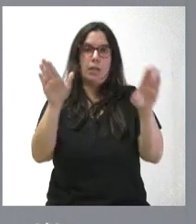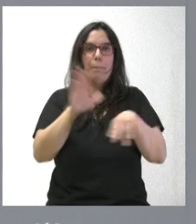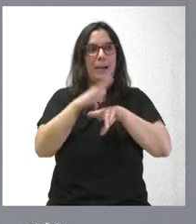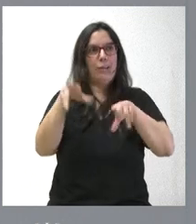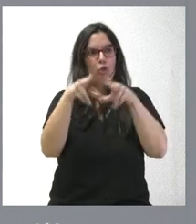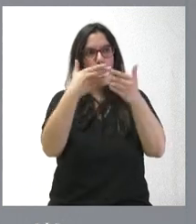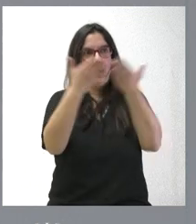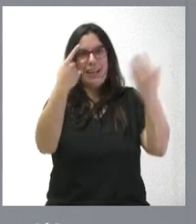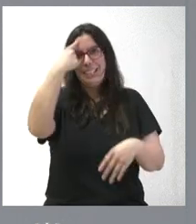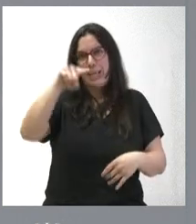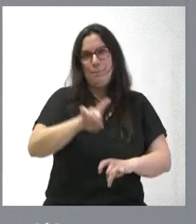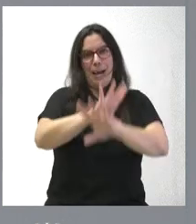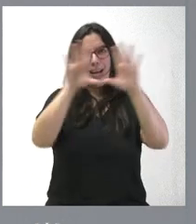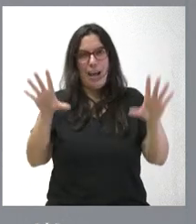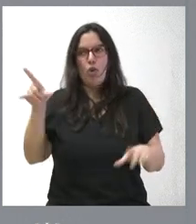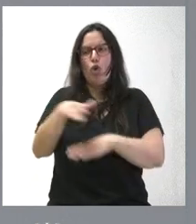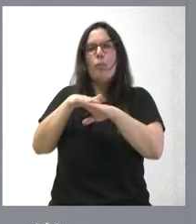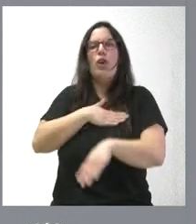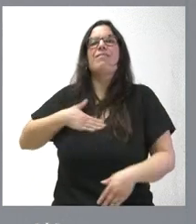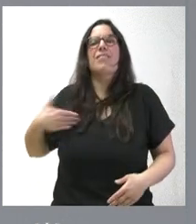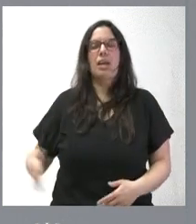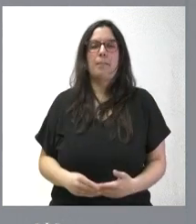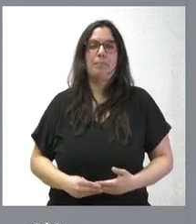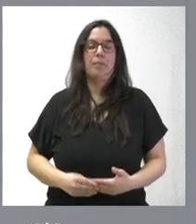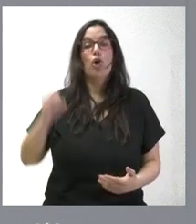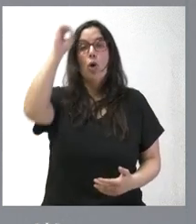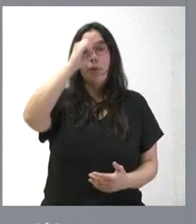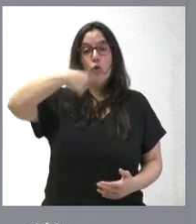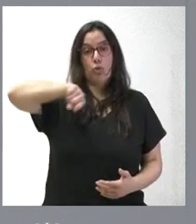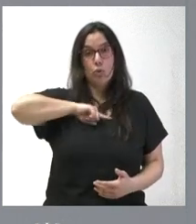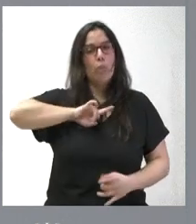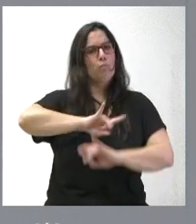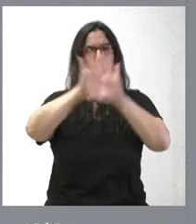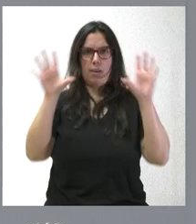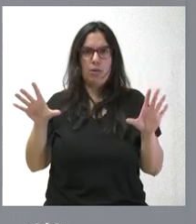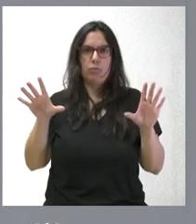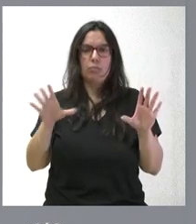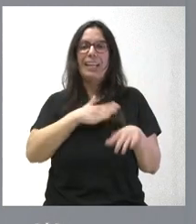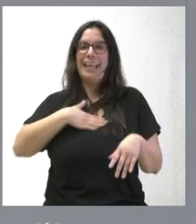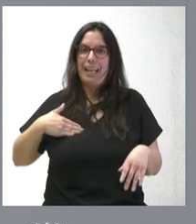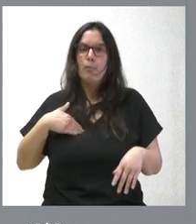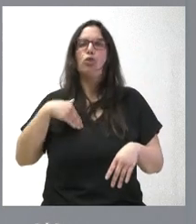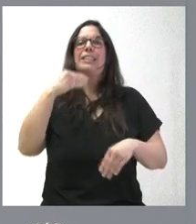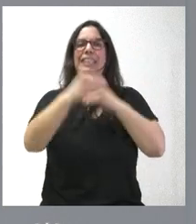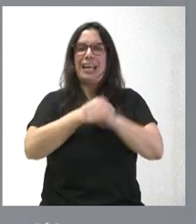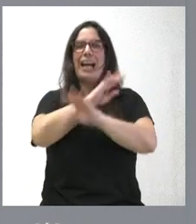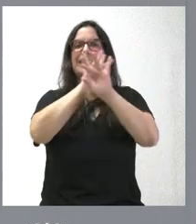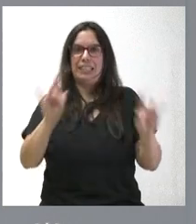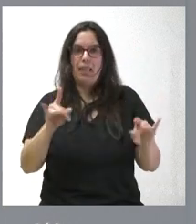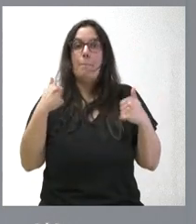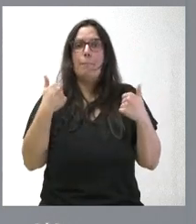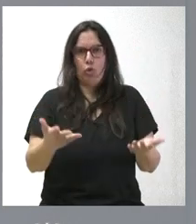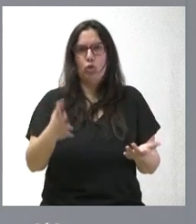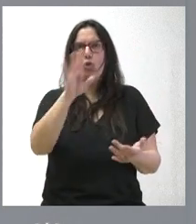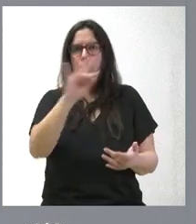sepa con transparencia qué es lo que quiere hacer el Gobierno. La posición de la Junta de Castillo está muy clara. Que la infraestructura se haga, se haga pronto,